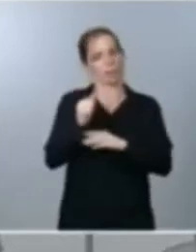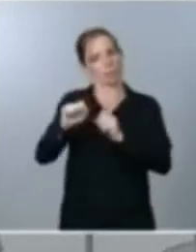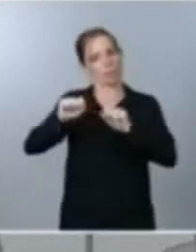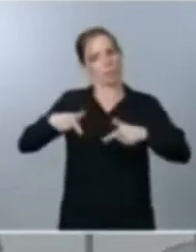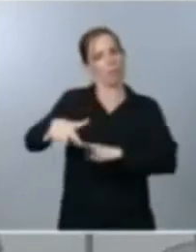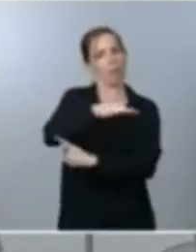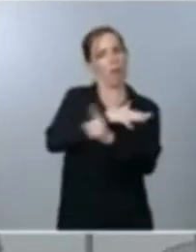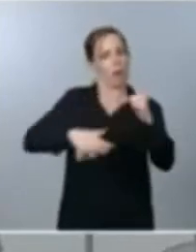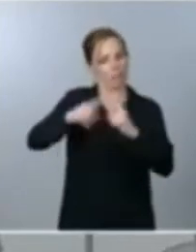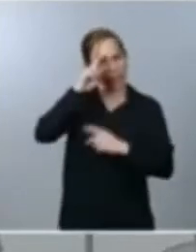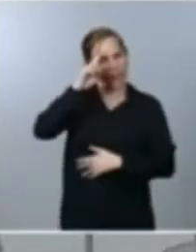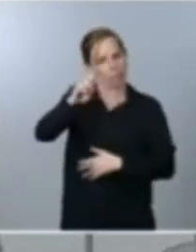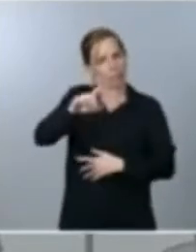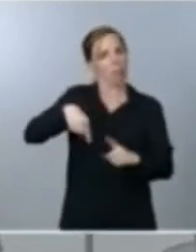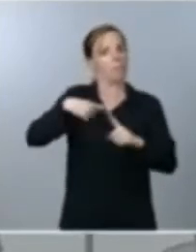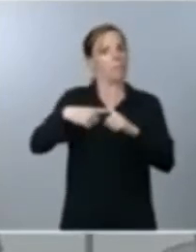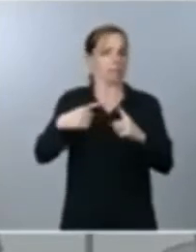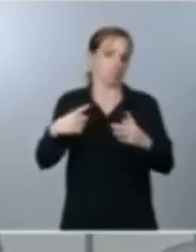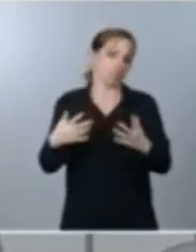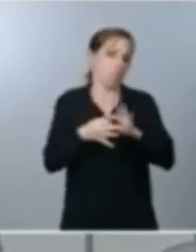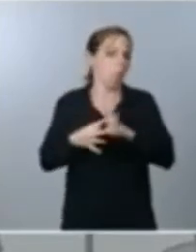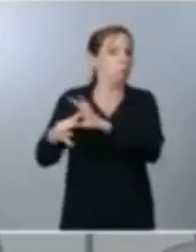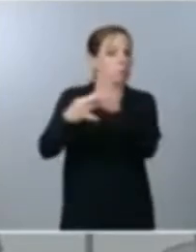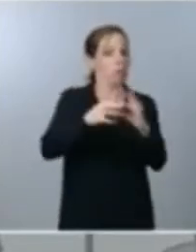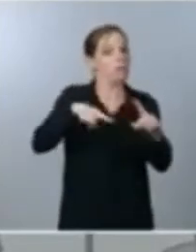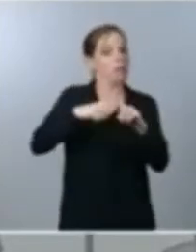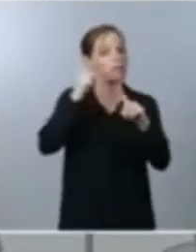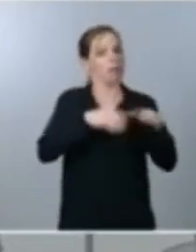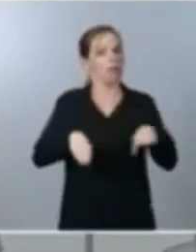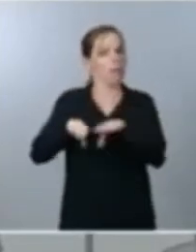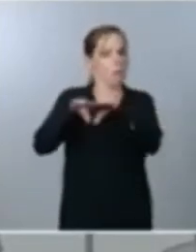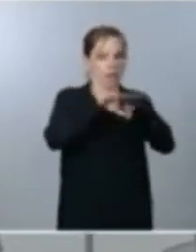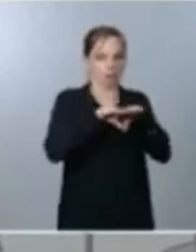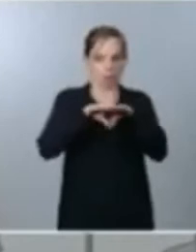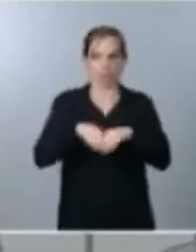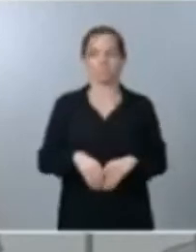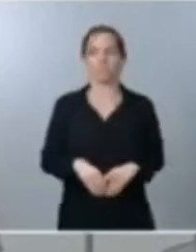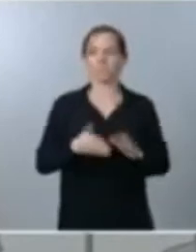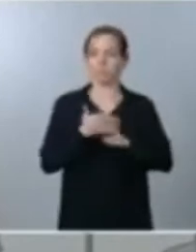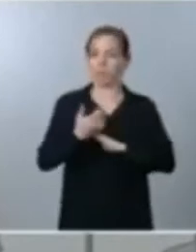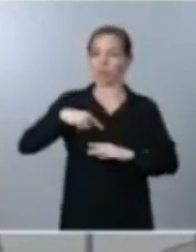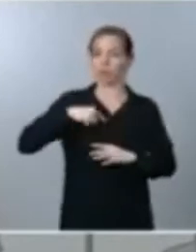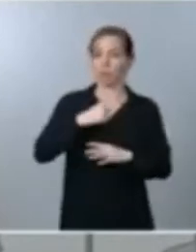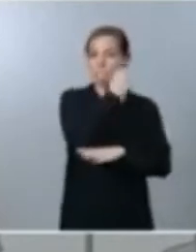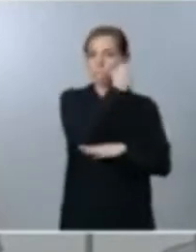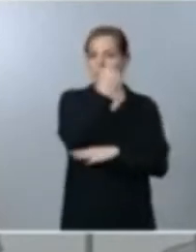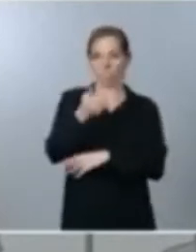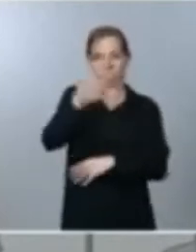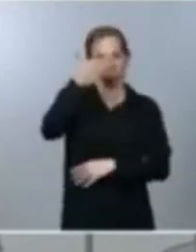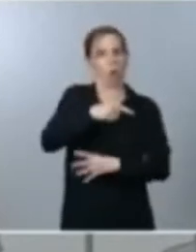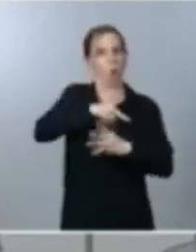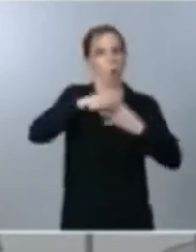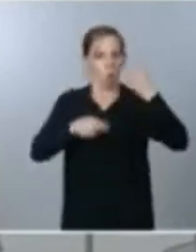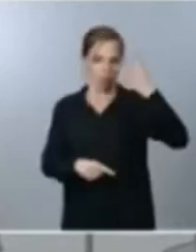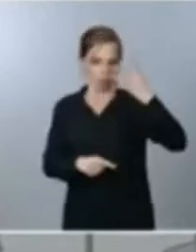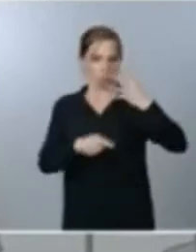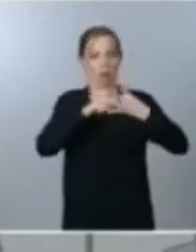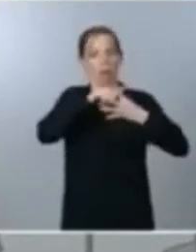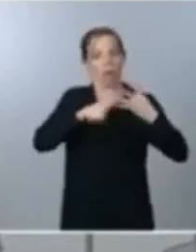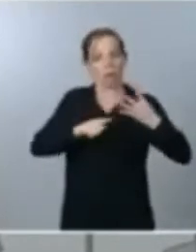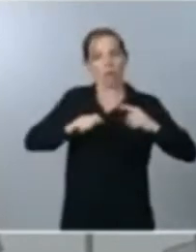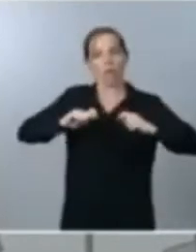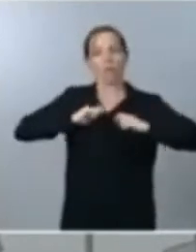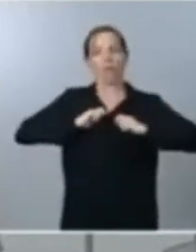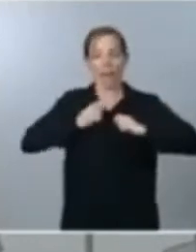tenemos por lo tanto cuatro sólidos pilares con los que alimentar nuestra esperanza en los próximos meses